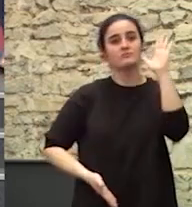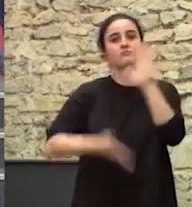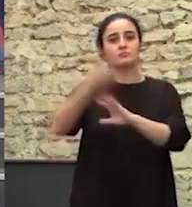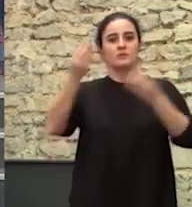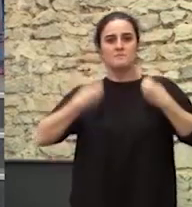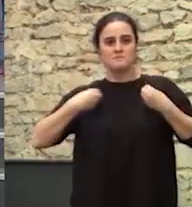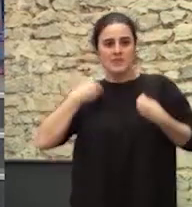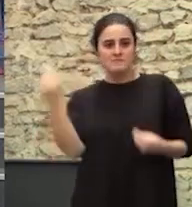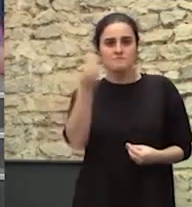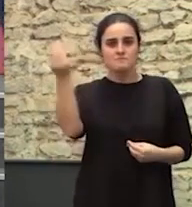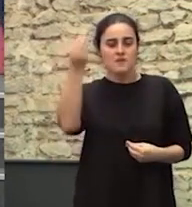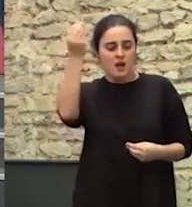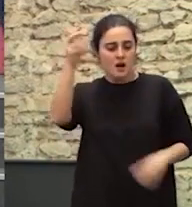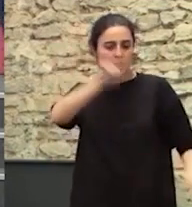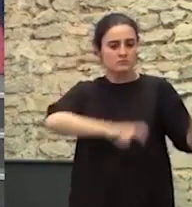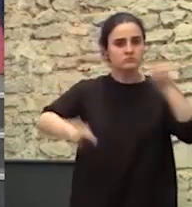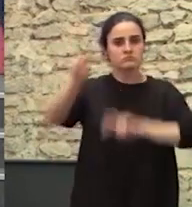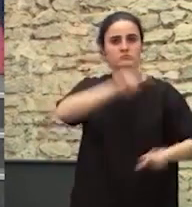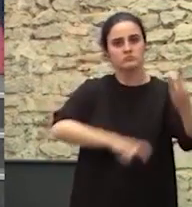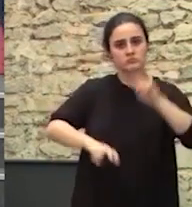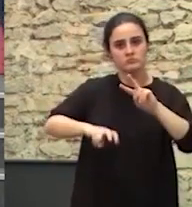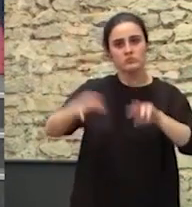de una vida mejor Un pueblo